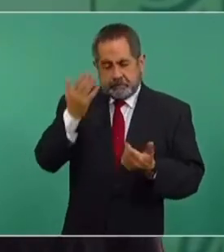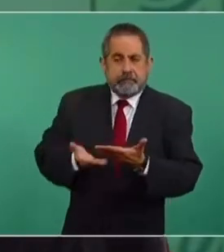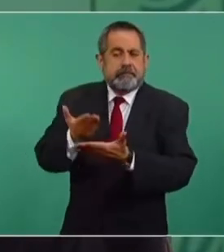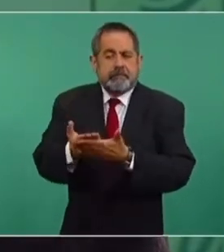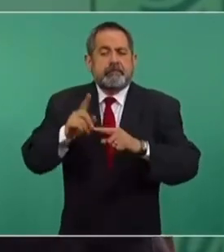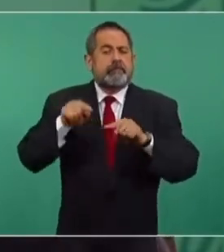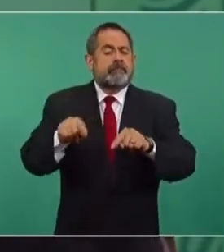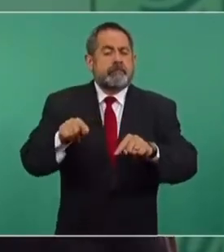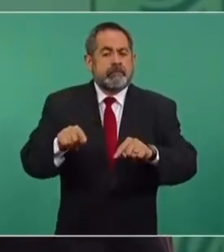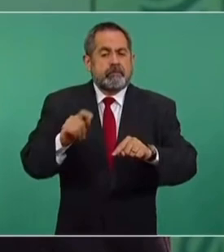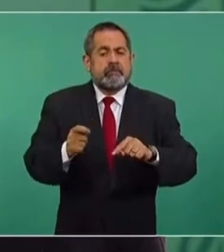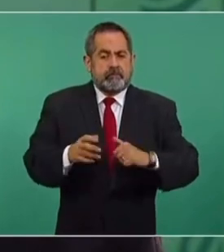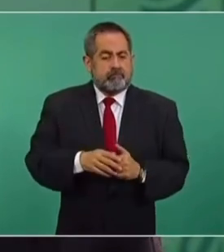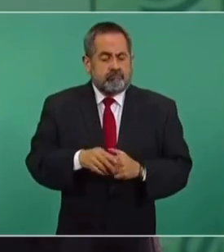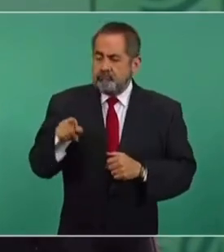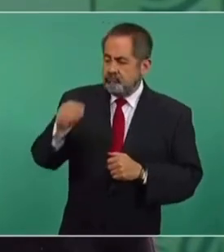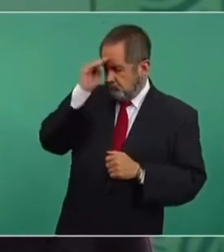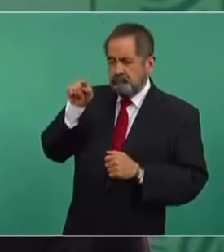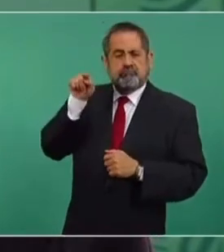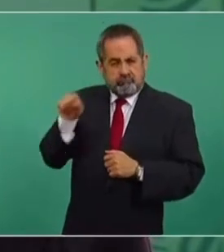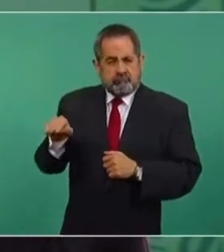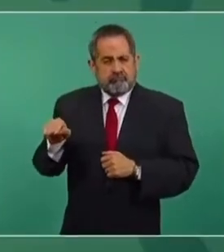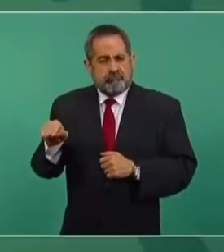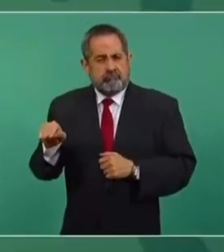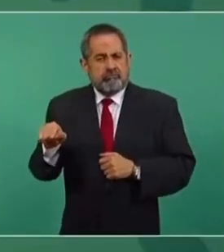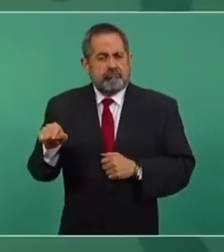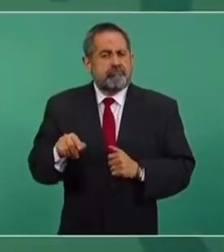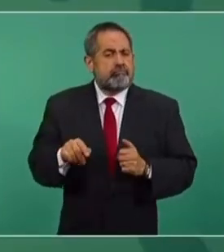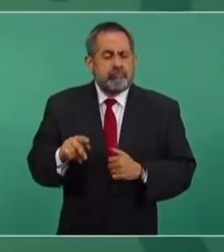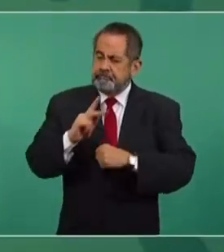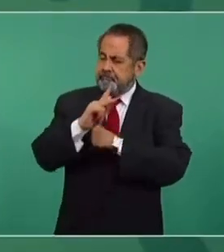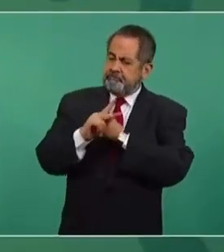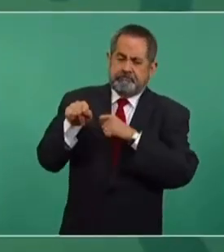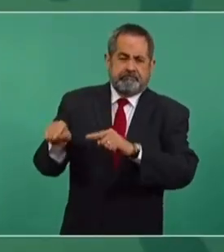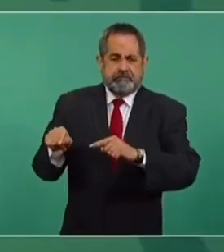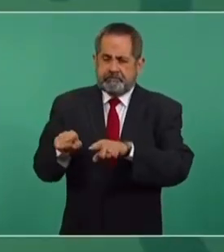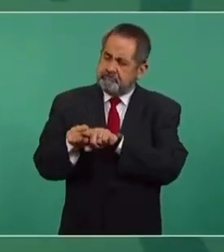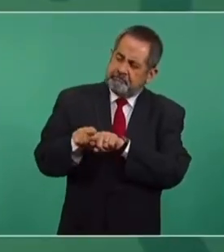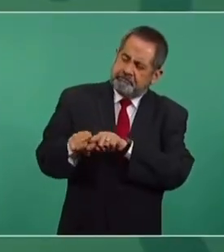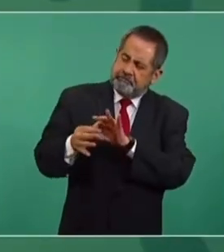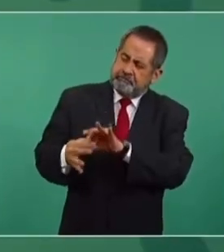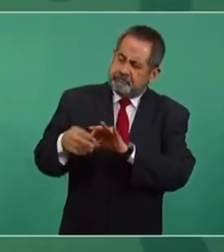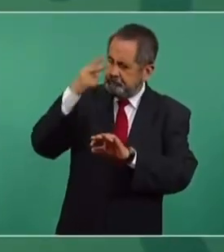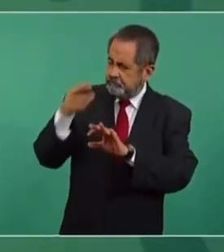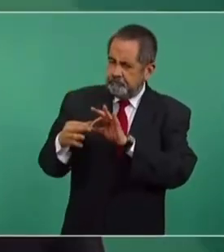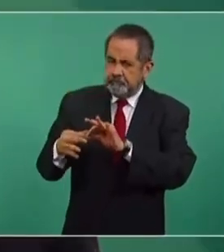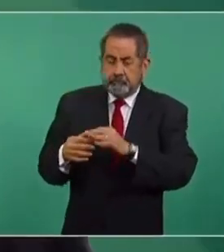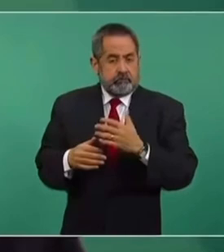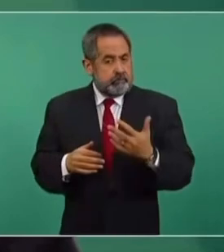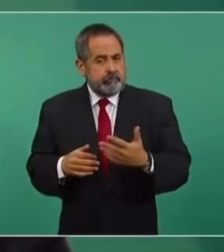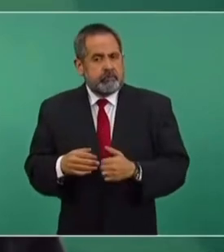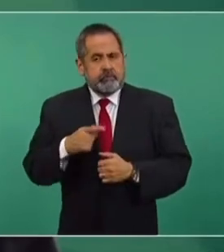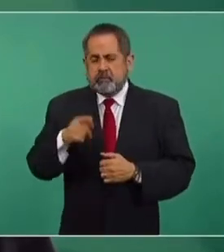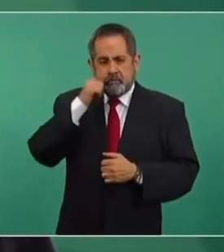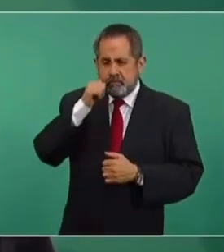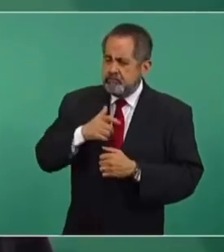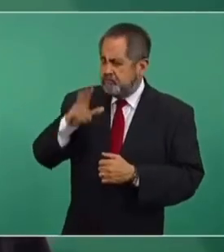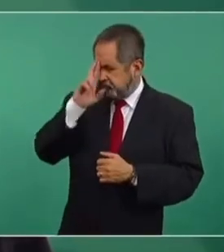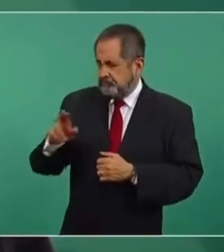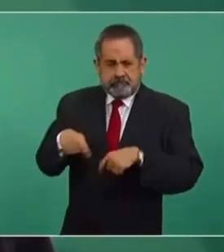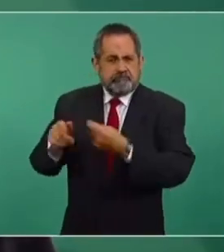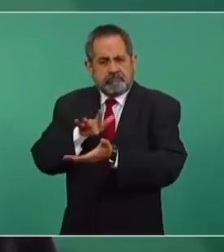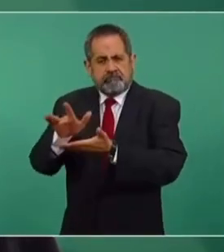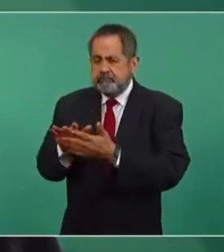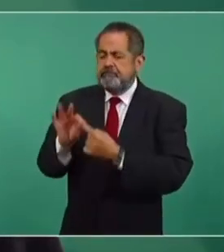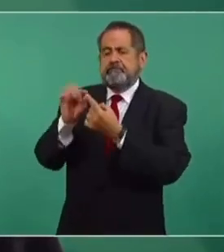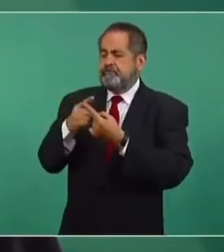es de que nos consideraba como un país hermano y nos iban siempre a respetar y